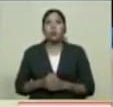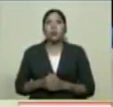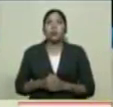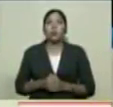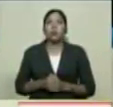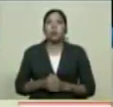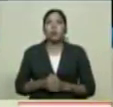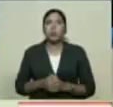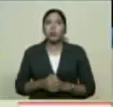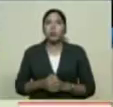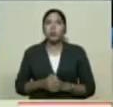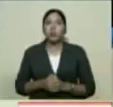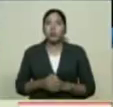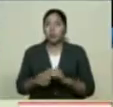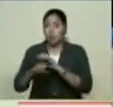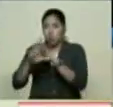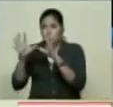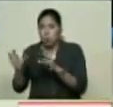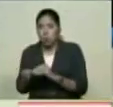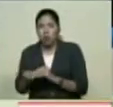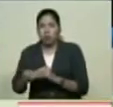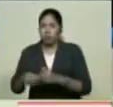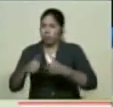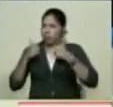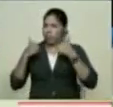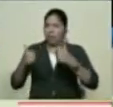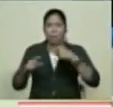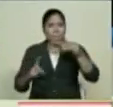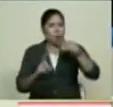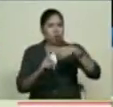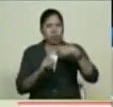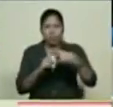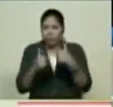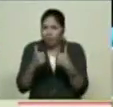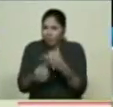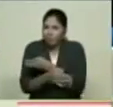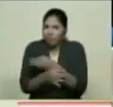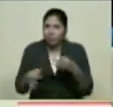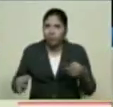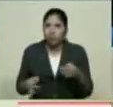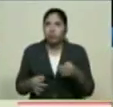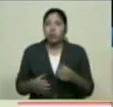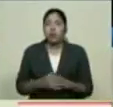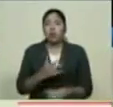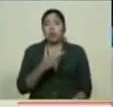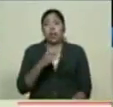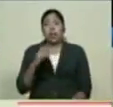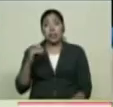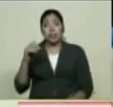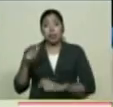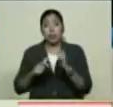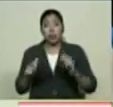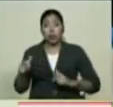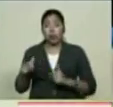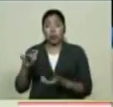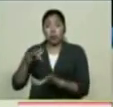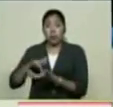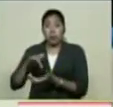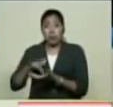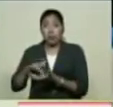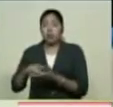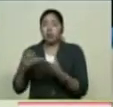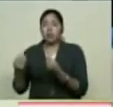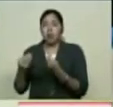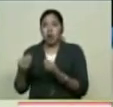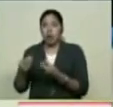El balance Bueno fue positivo Un tema de organización Se involucra Más de 300 personas En la vuelta De manera de